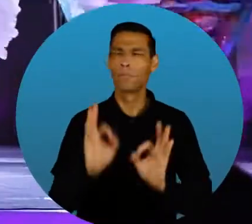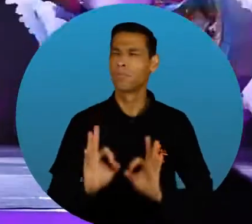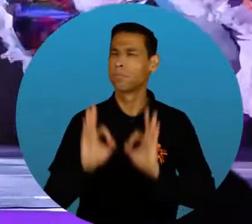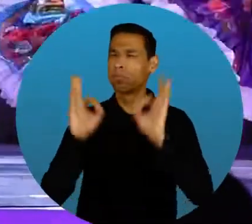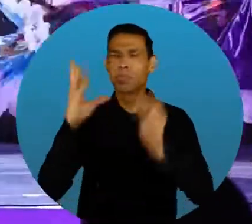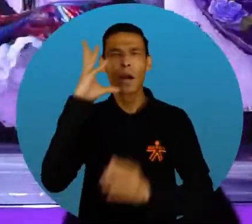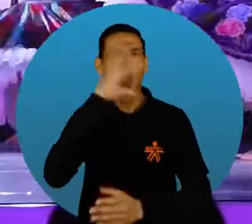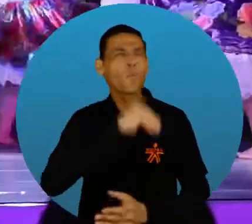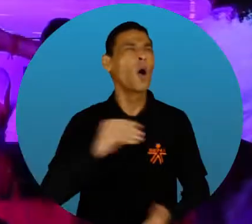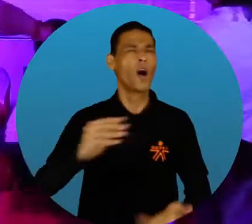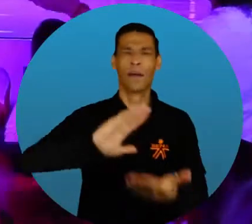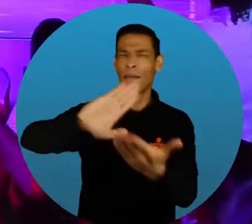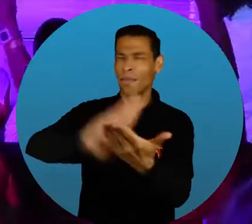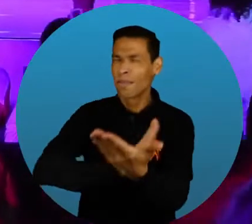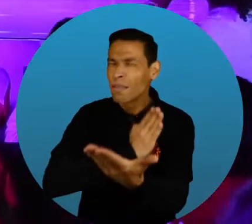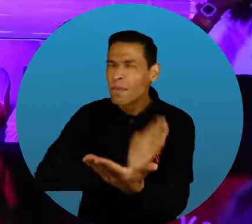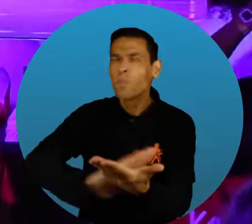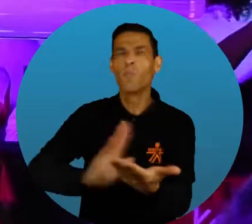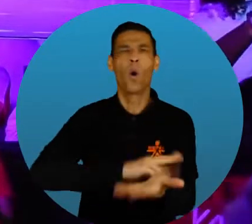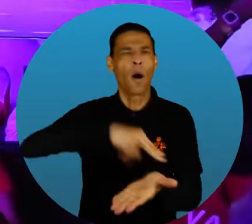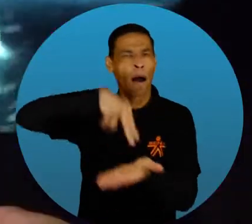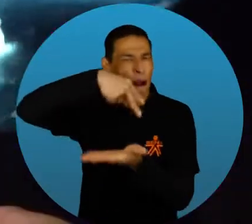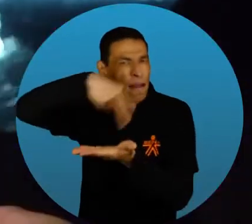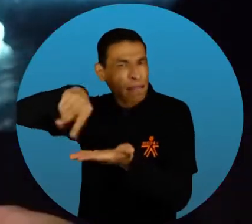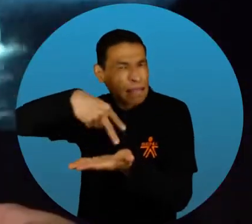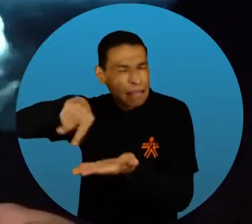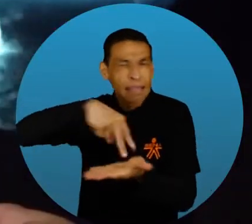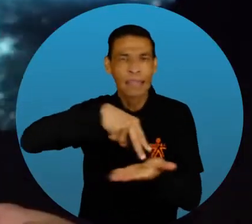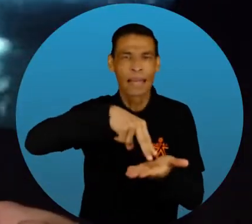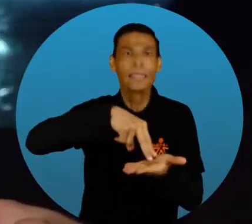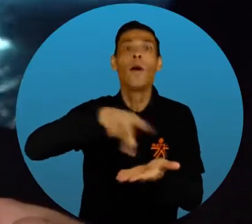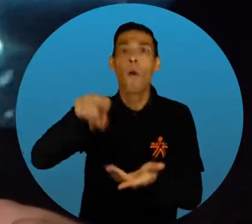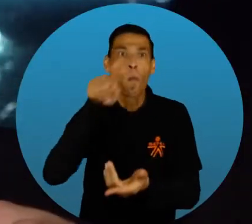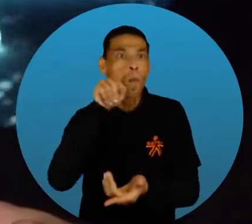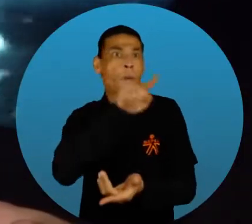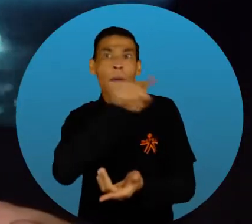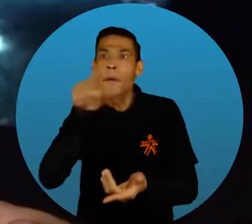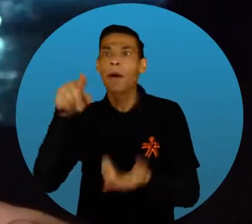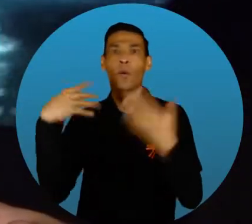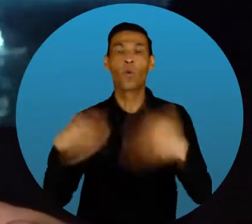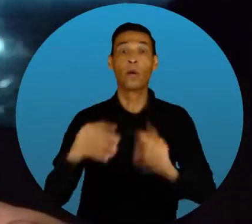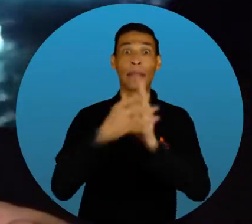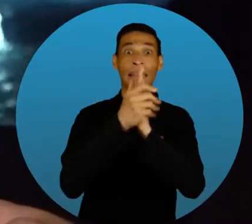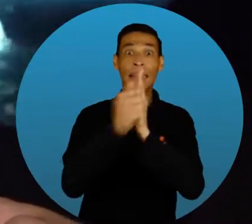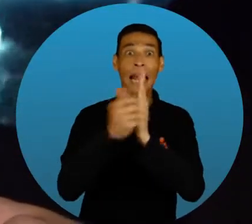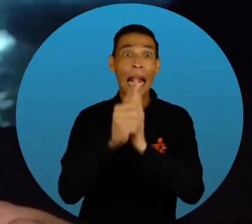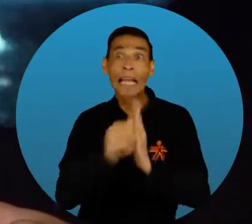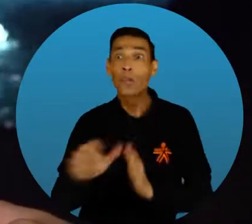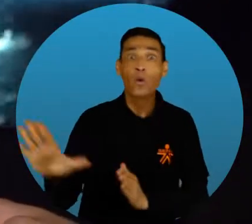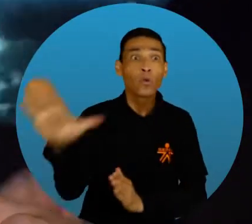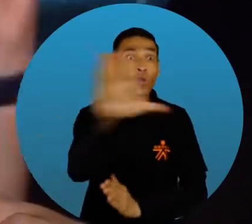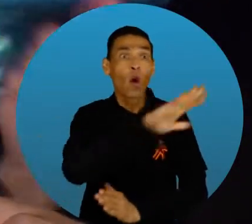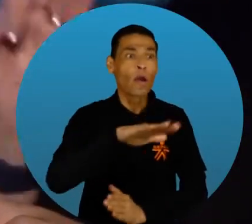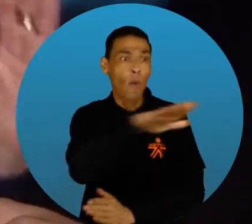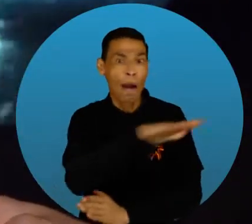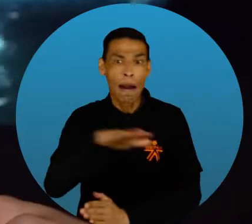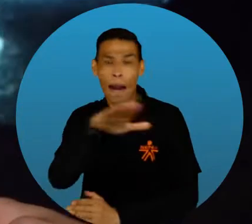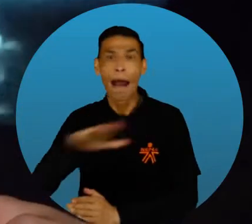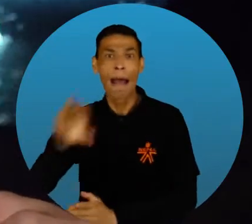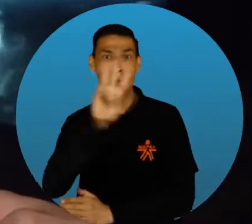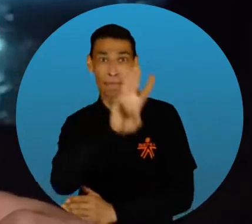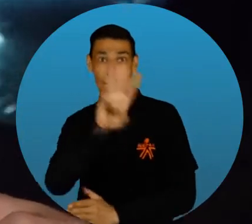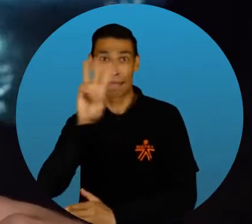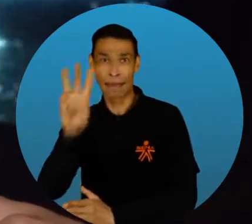danzas, música La verdad, tuvimos talentos impresionantes de todas nuestras 33